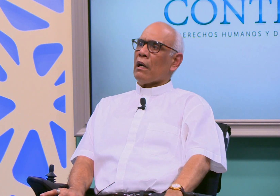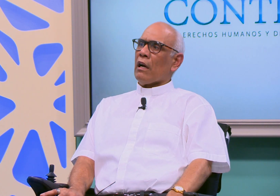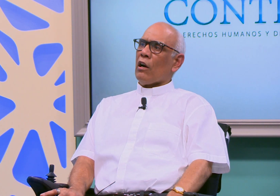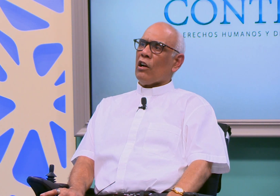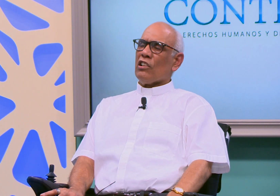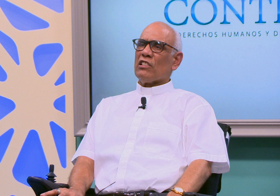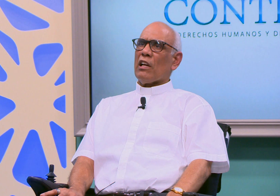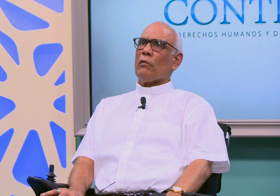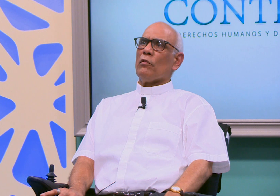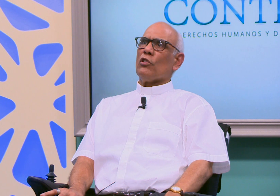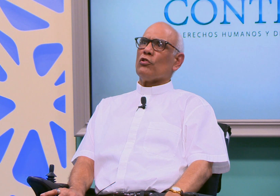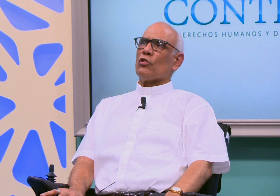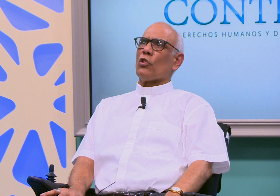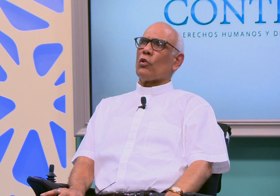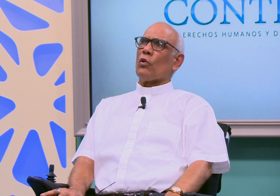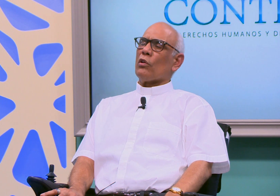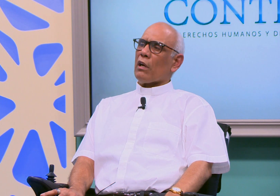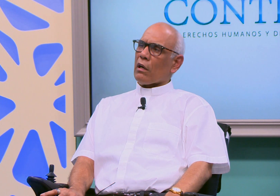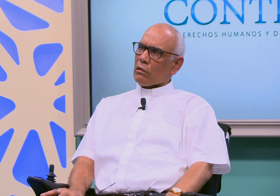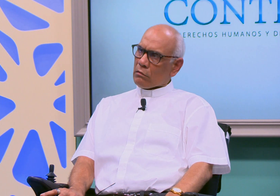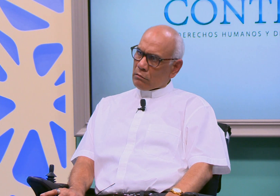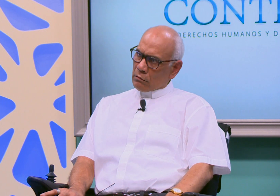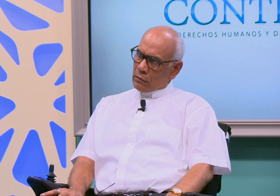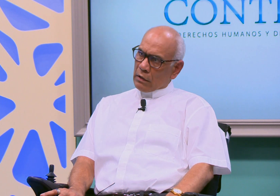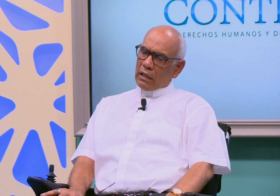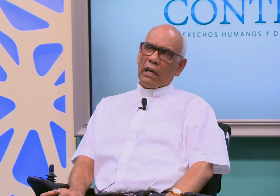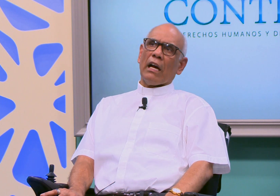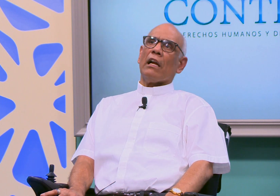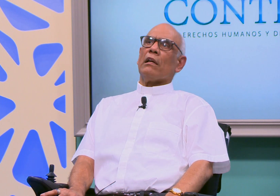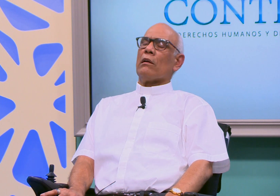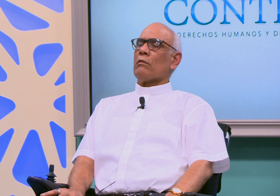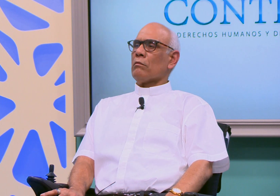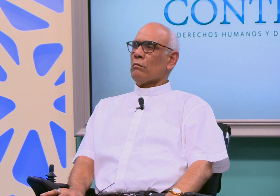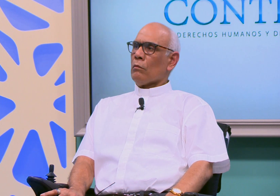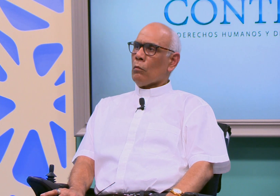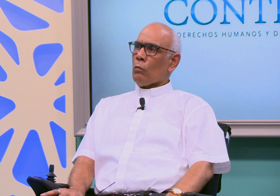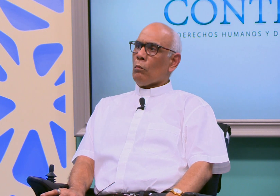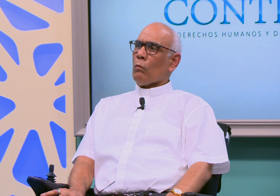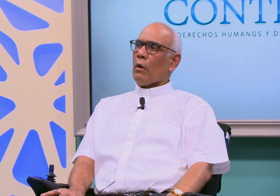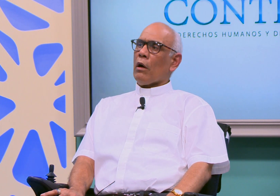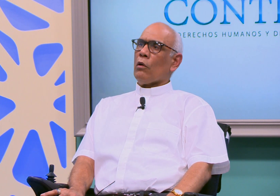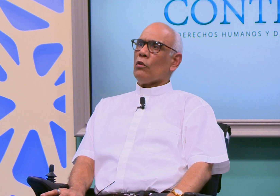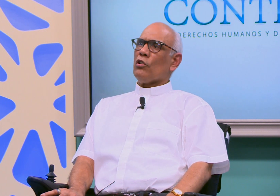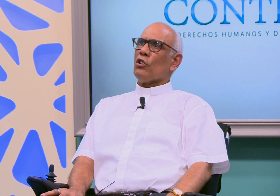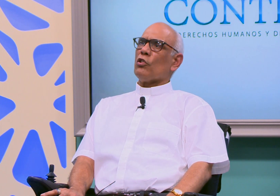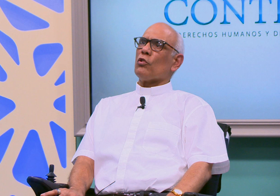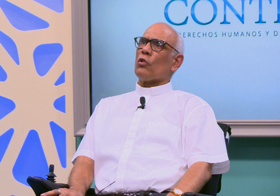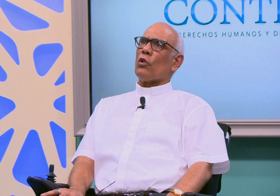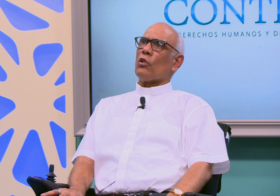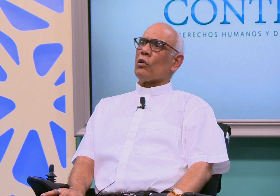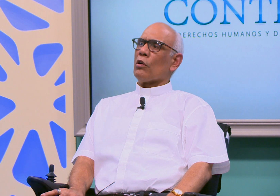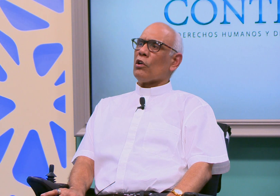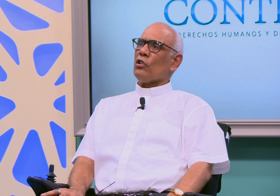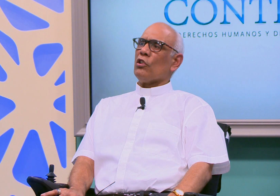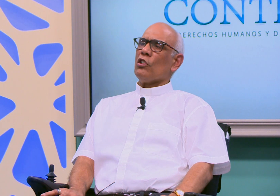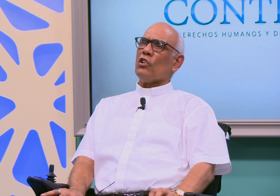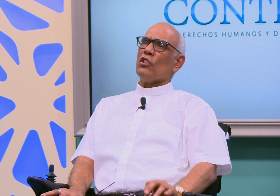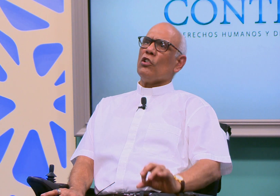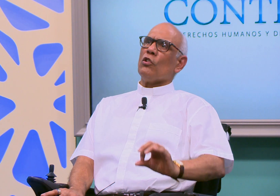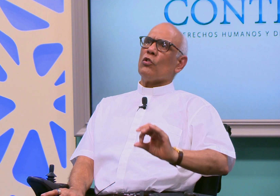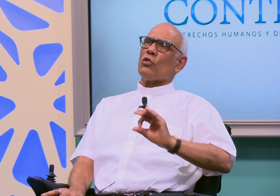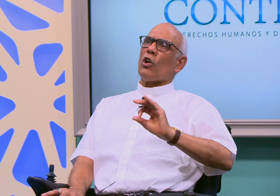semicircular semicircular en que todos pertenecemos todos todos